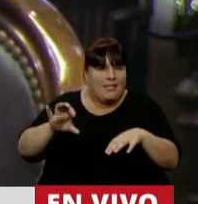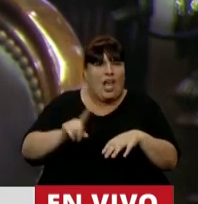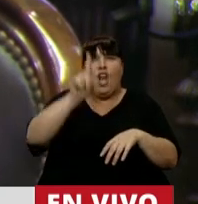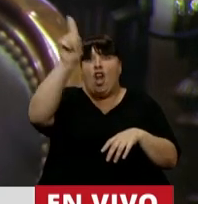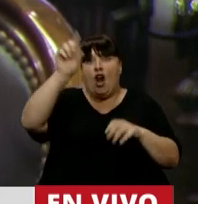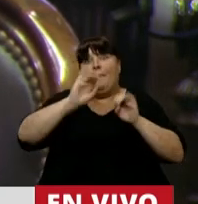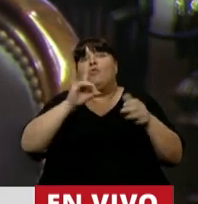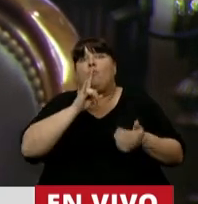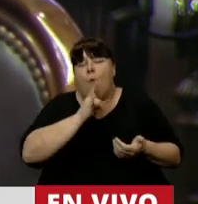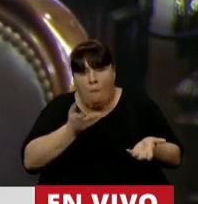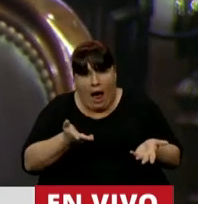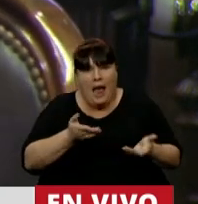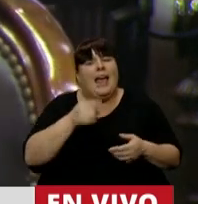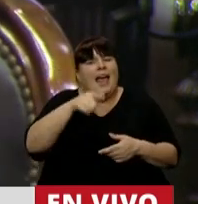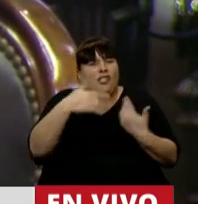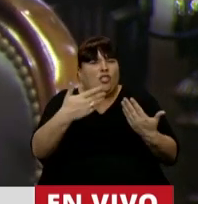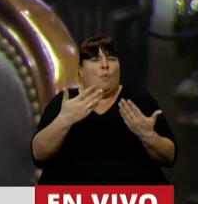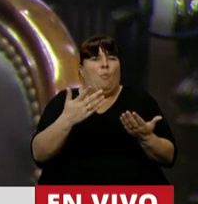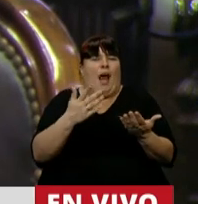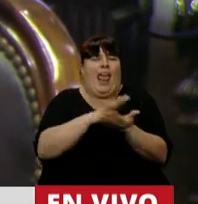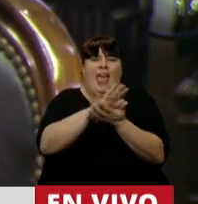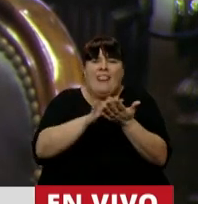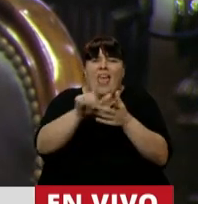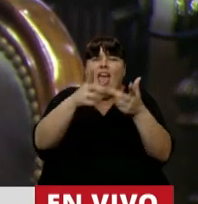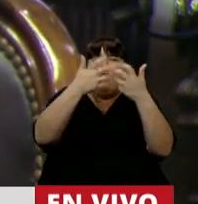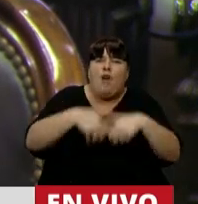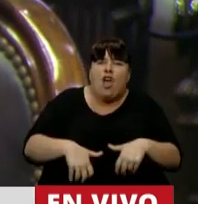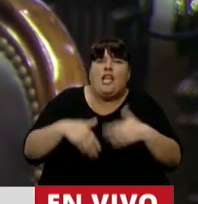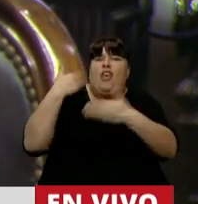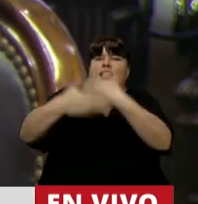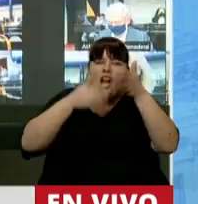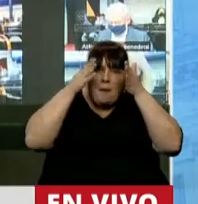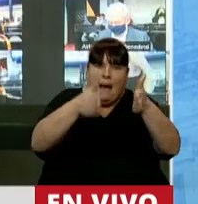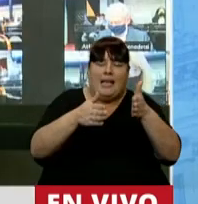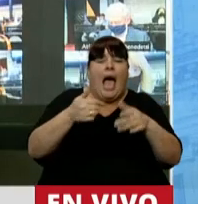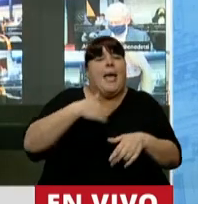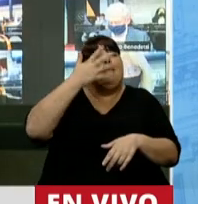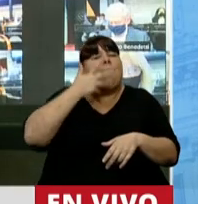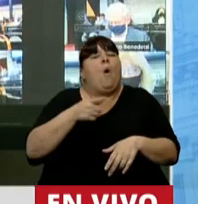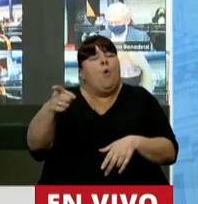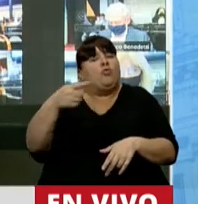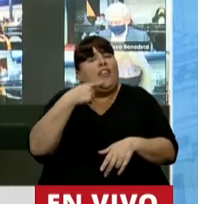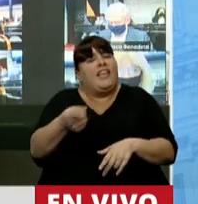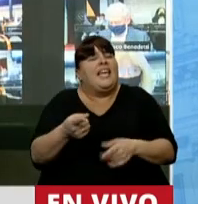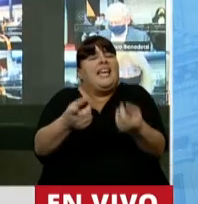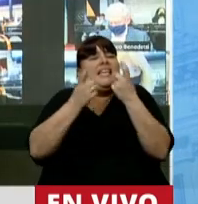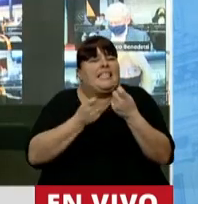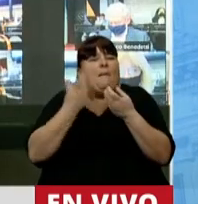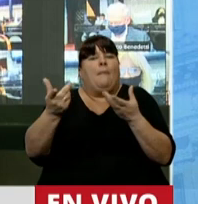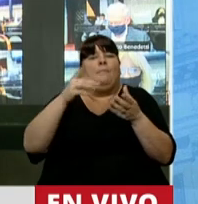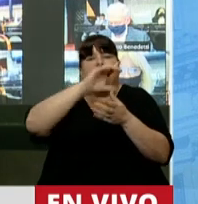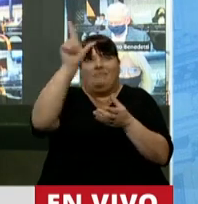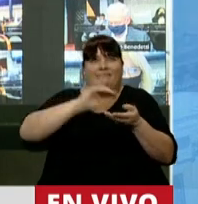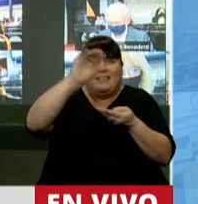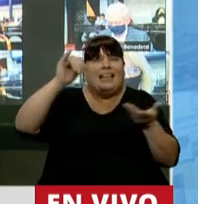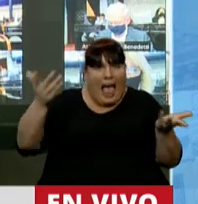NEA, ni hablemos de Tucumán. Esto podría haber sido un proyecto de desarrollo focalizado. A mí me gusta cuando dicen que necesitamos distribuir la